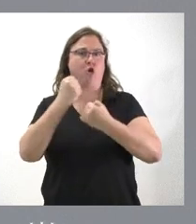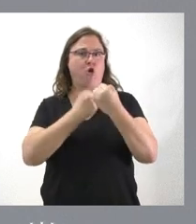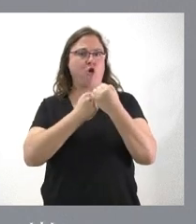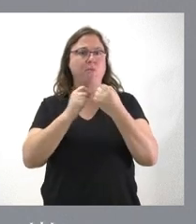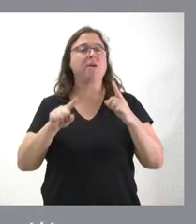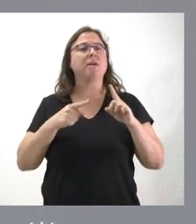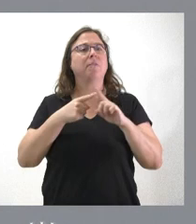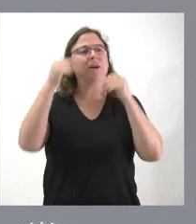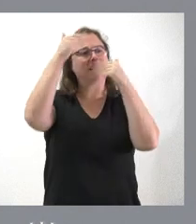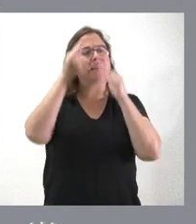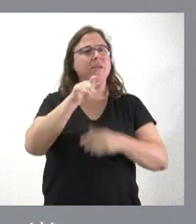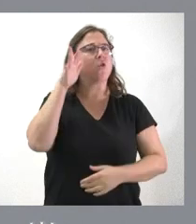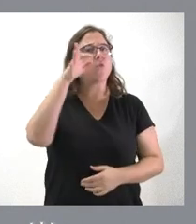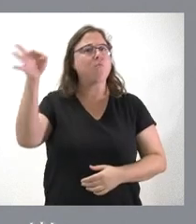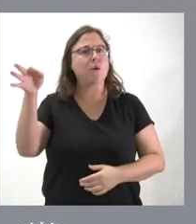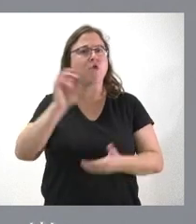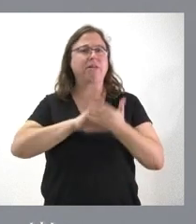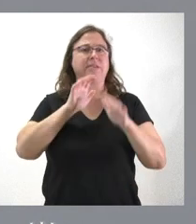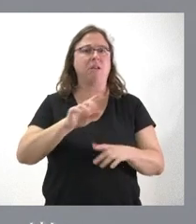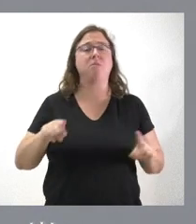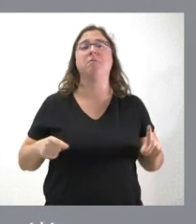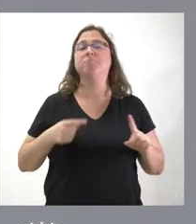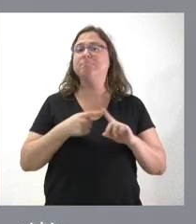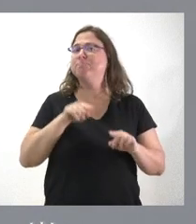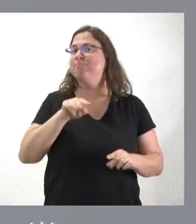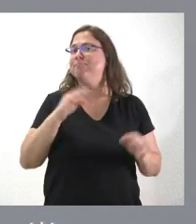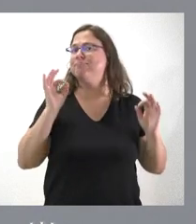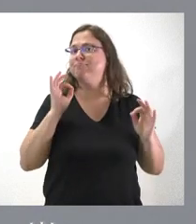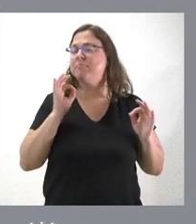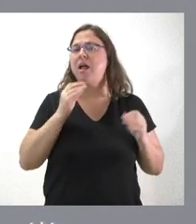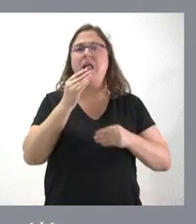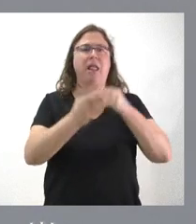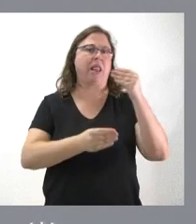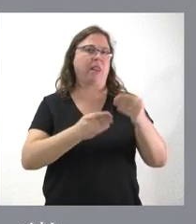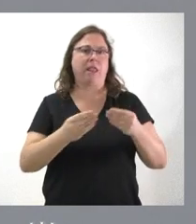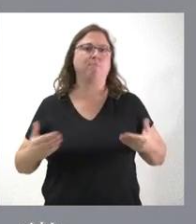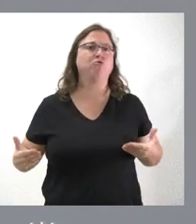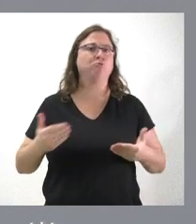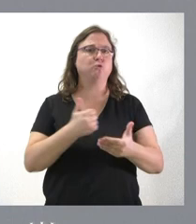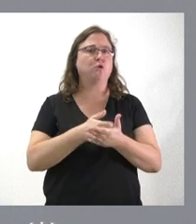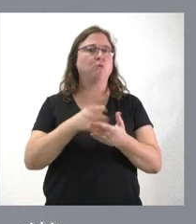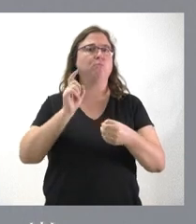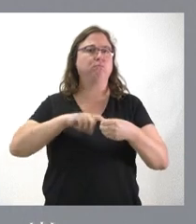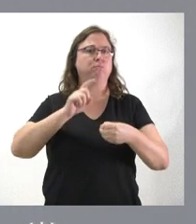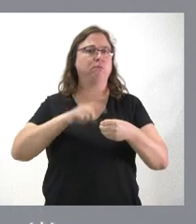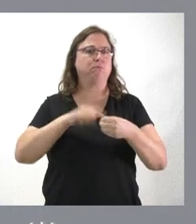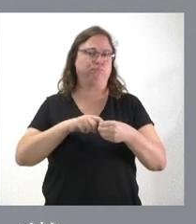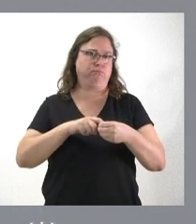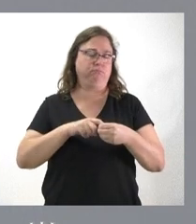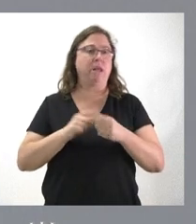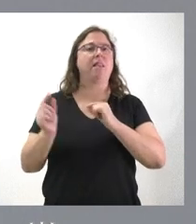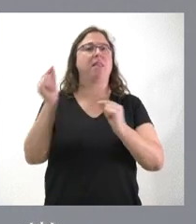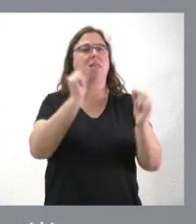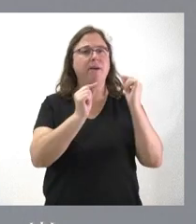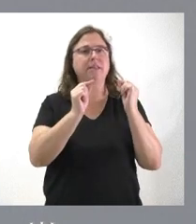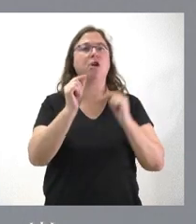reforzando la atención al mundo rural en Castilla y León. Por tanto, esta es la invitación que hacemos desde aquí a todos los que participarán en ese debate, que sea constructivo, que sean